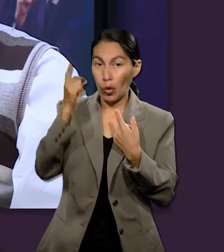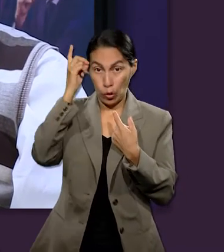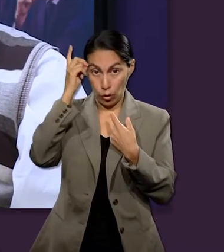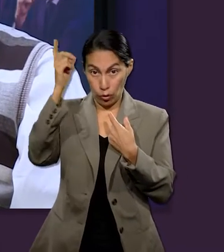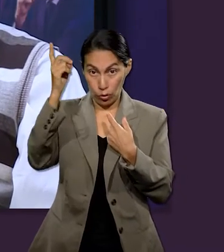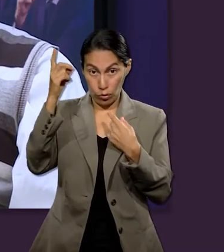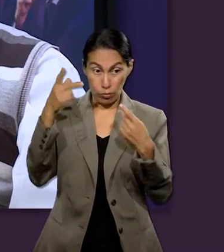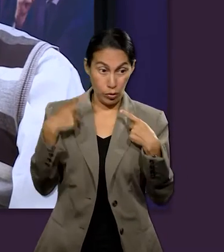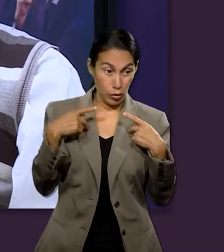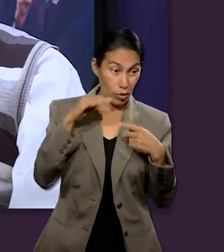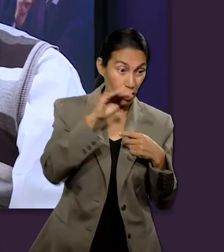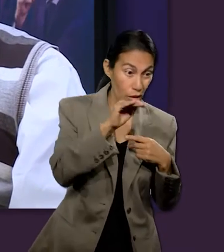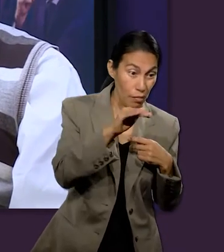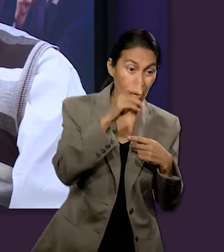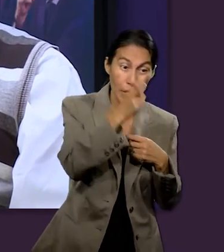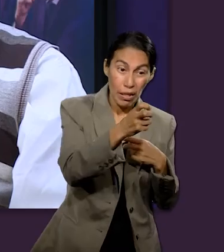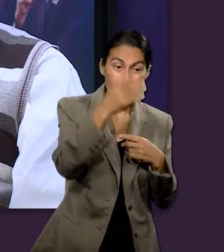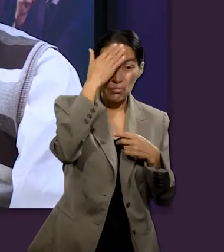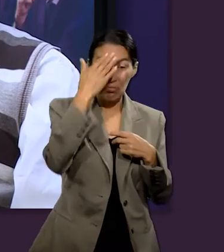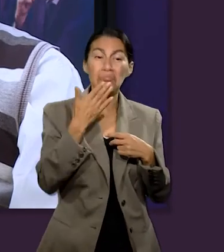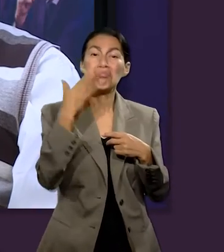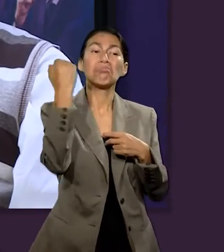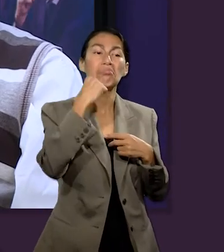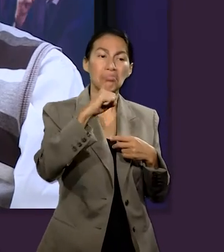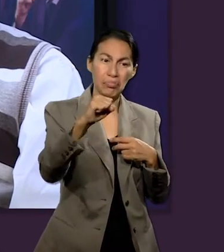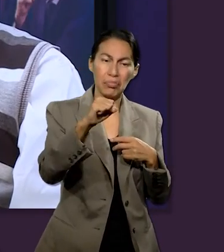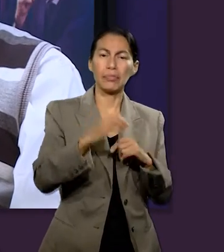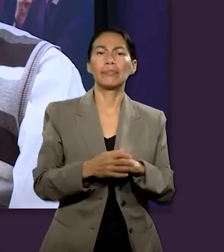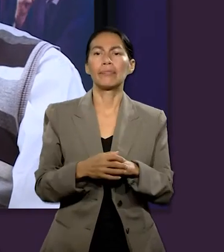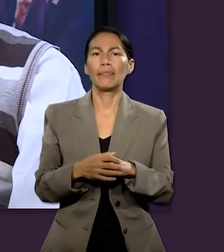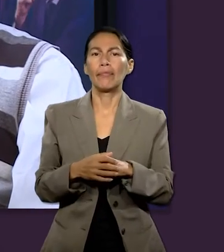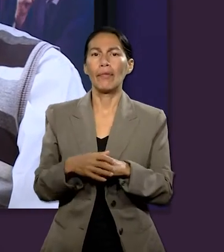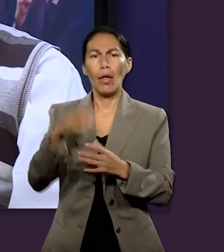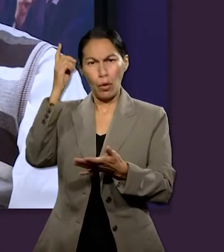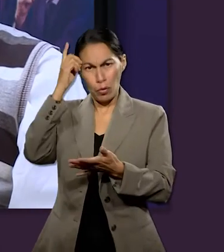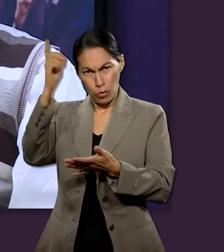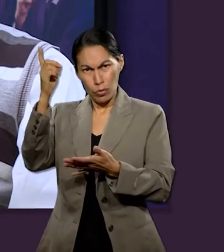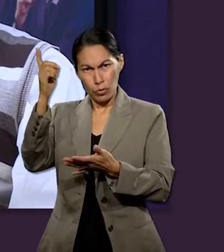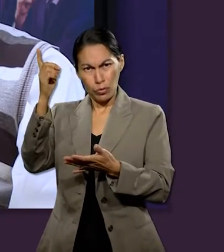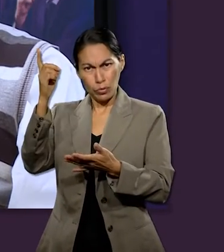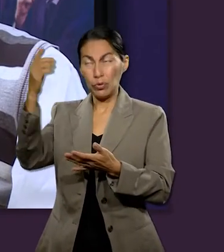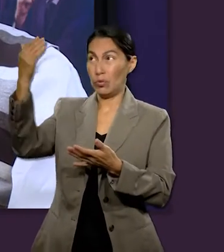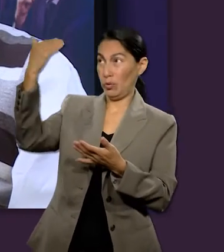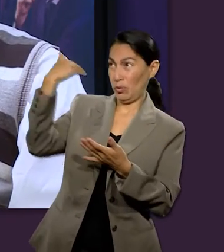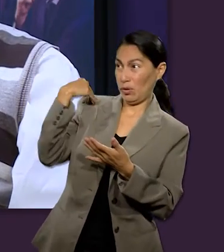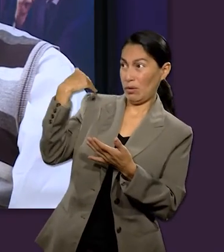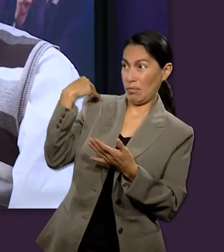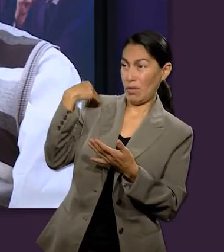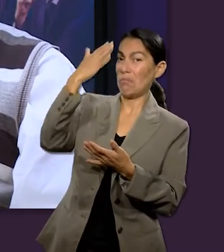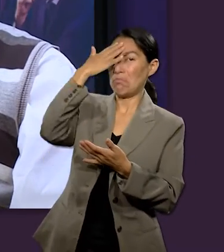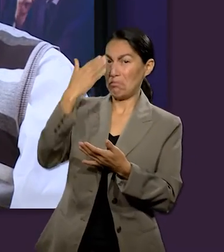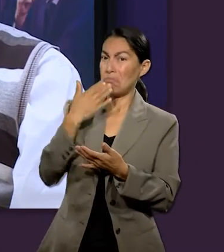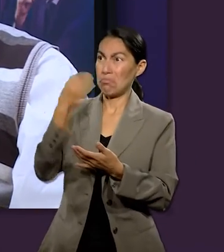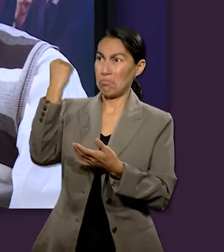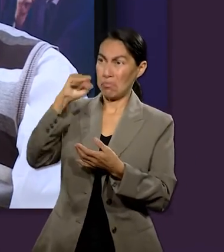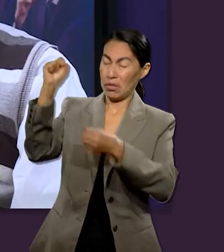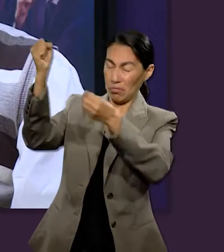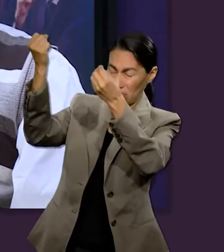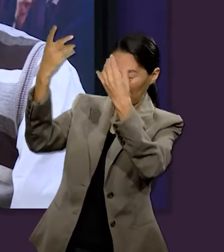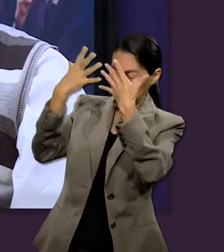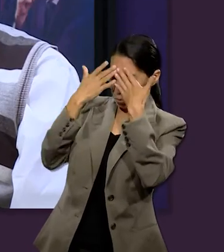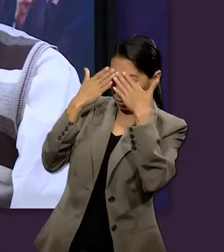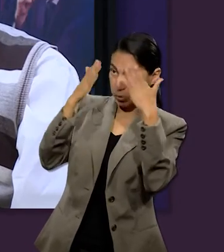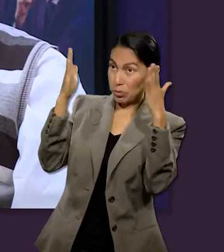frase de Dios al que llama capacita. Dios primero nos llama, nos